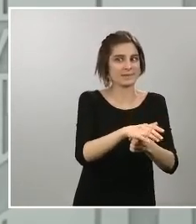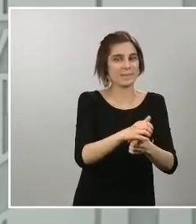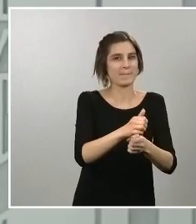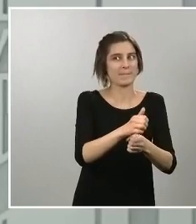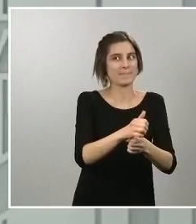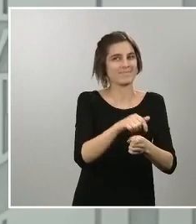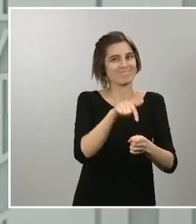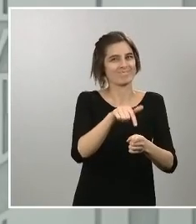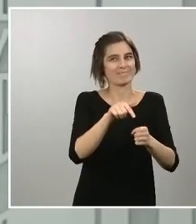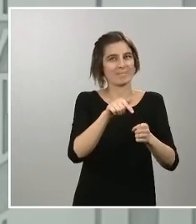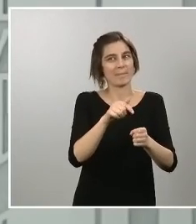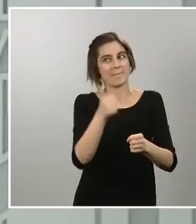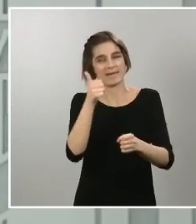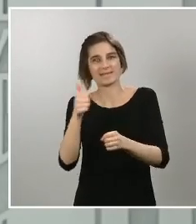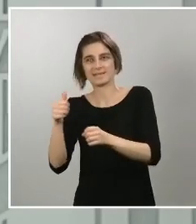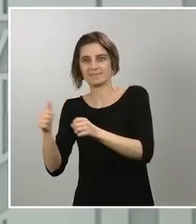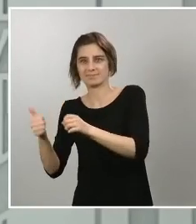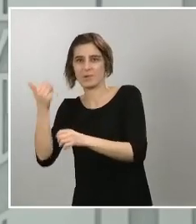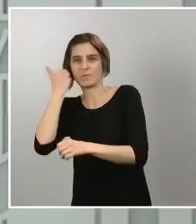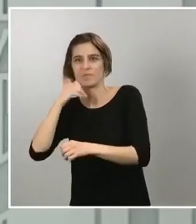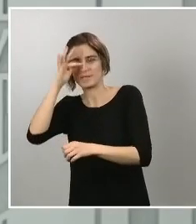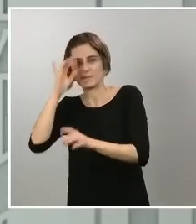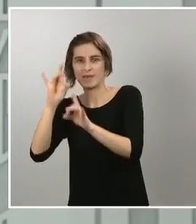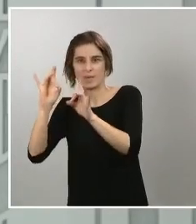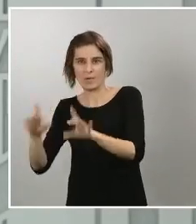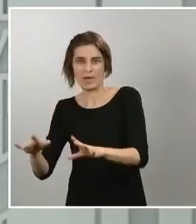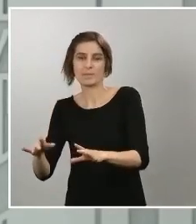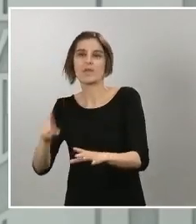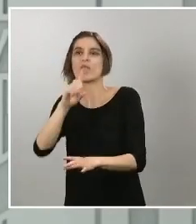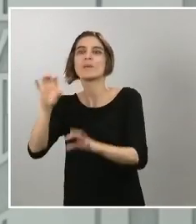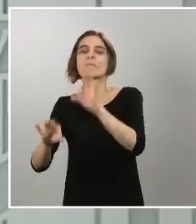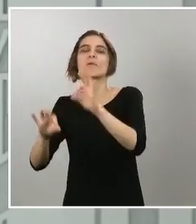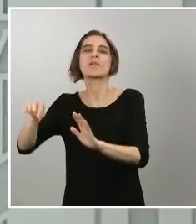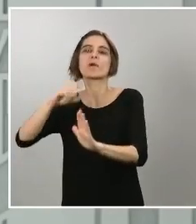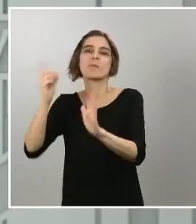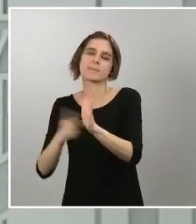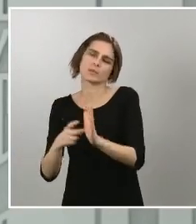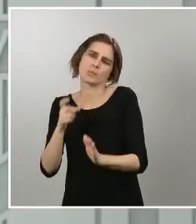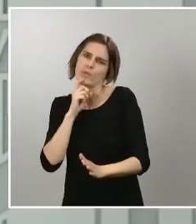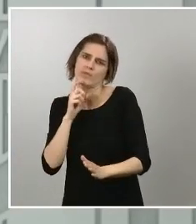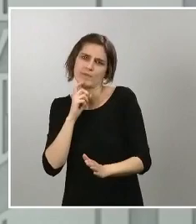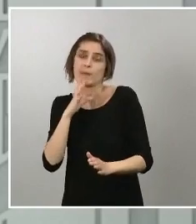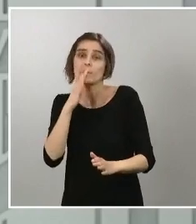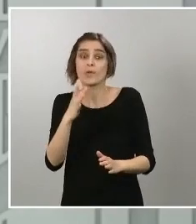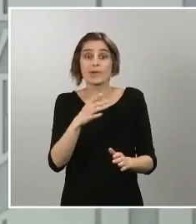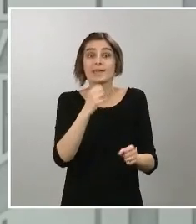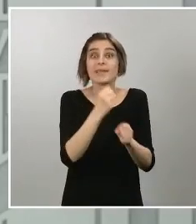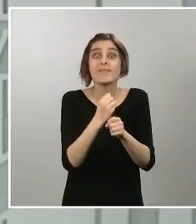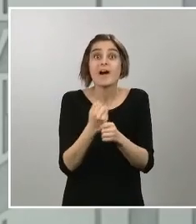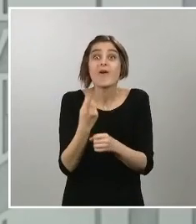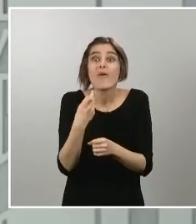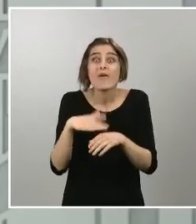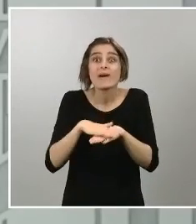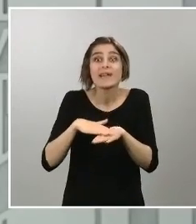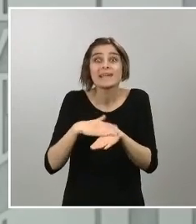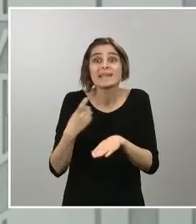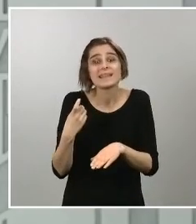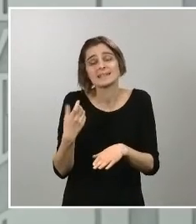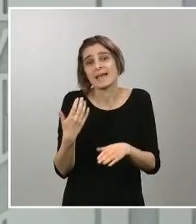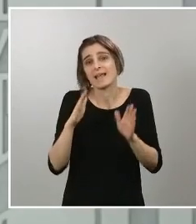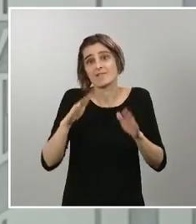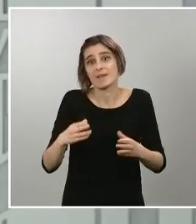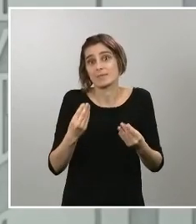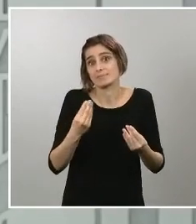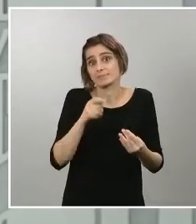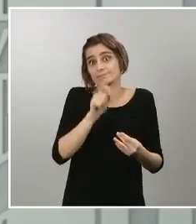sostenimiento de los servicios esenciales moviliza ya de por sí un número de trabajadores pero el gobierno siempre ha atendido aquello que